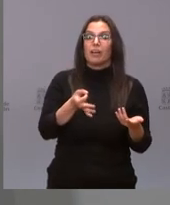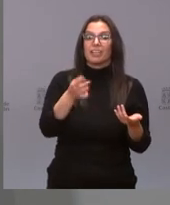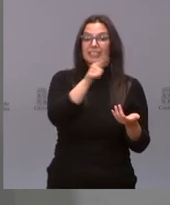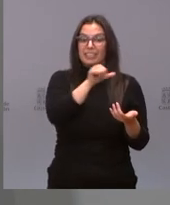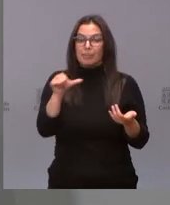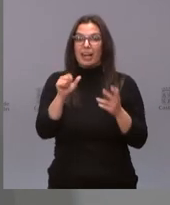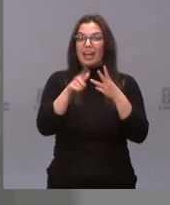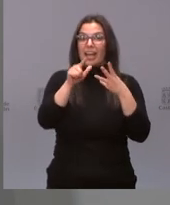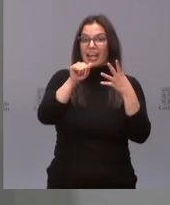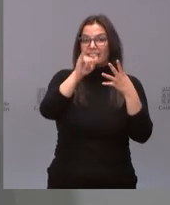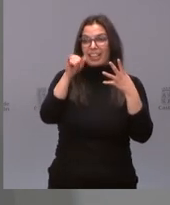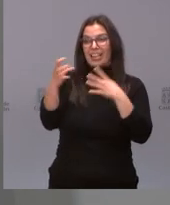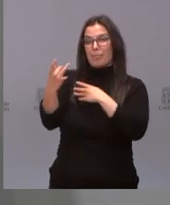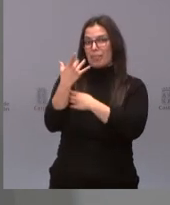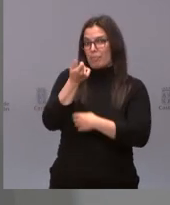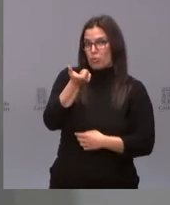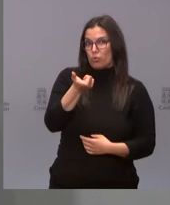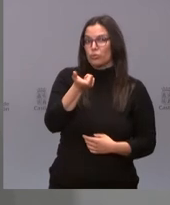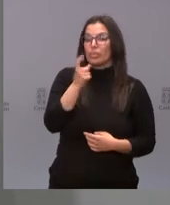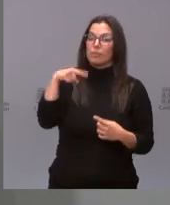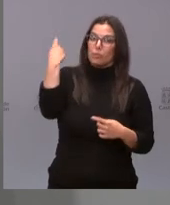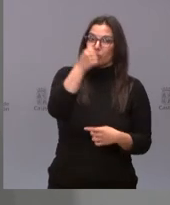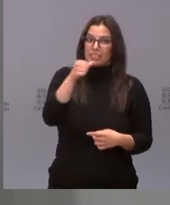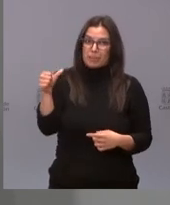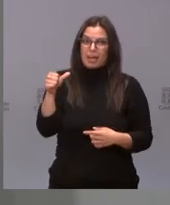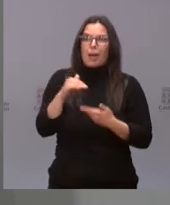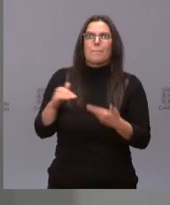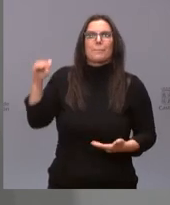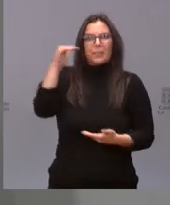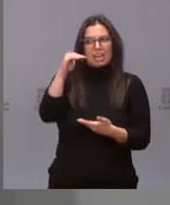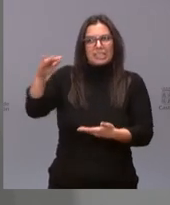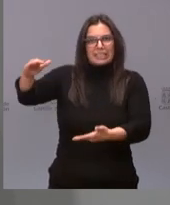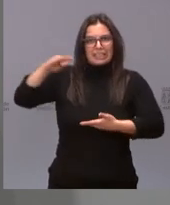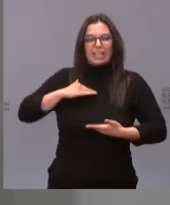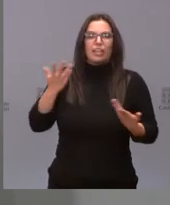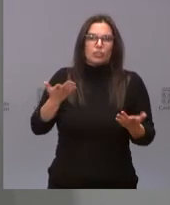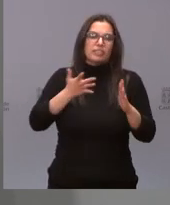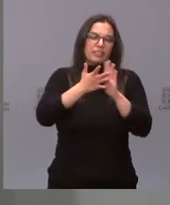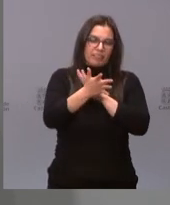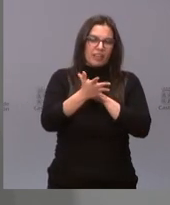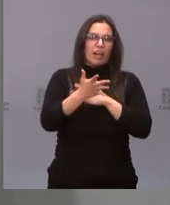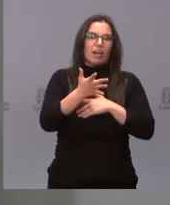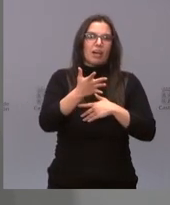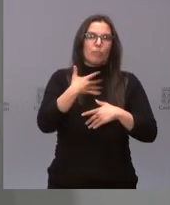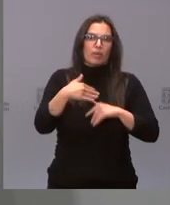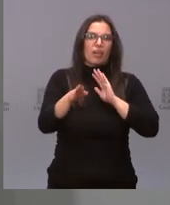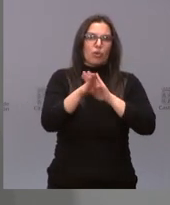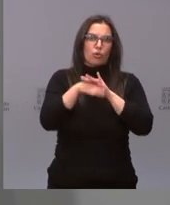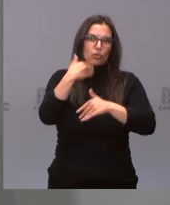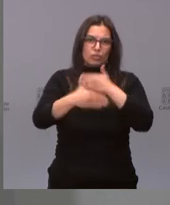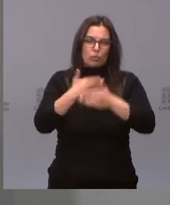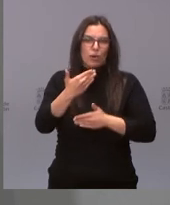AstraZeneca ha mandado pocos y la que viene va a mandar más. Entonces, esto va a permitir poder seguir en las